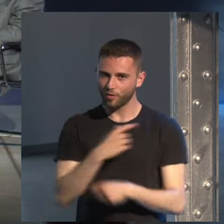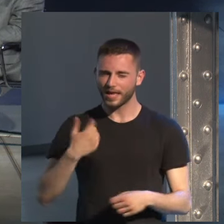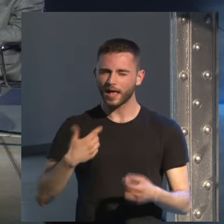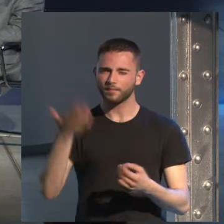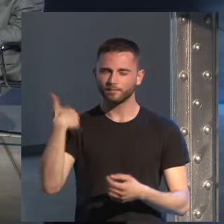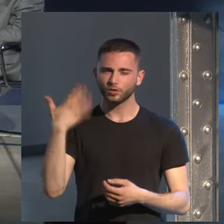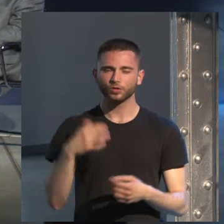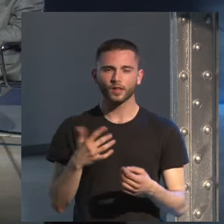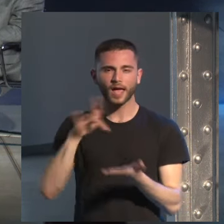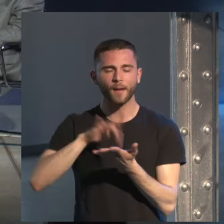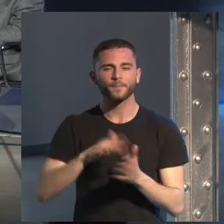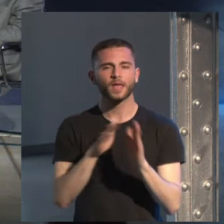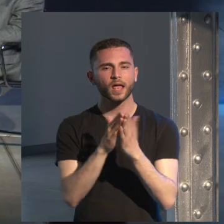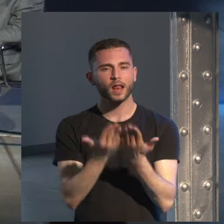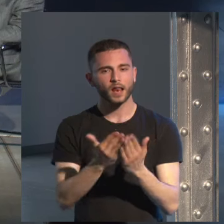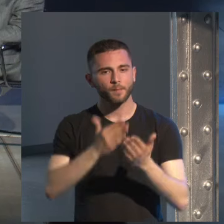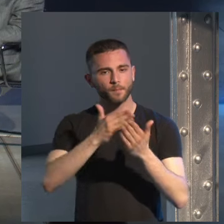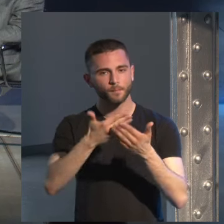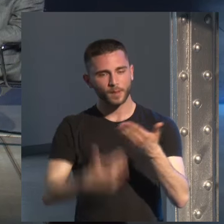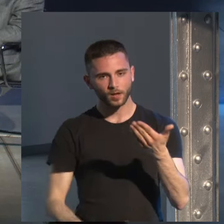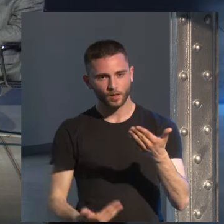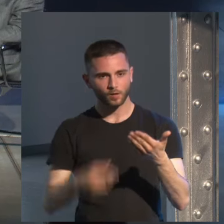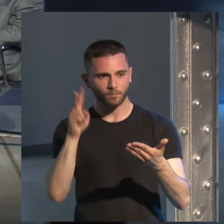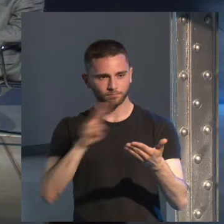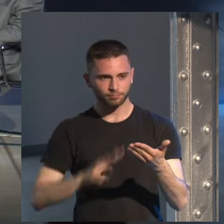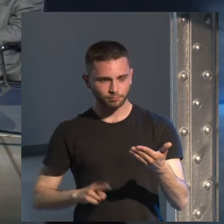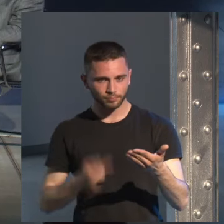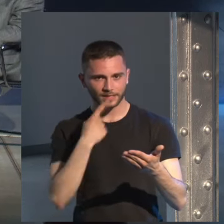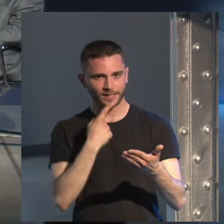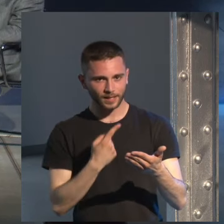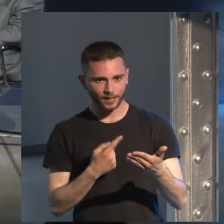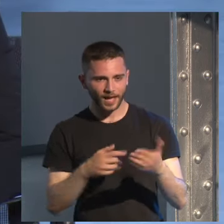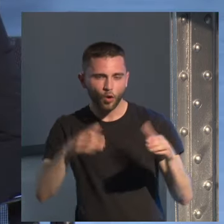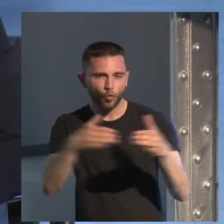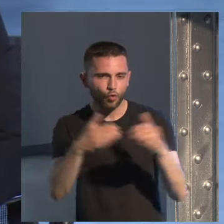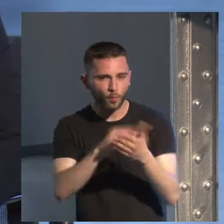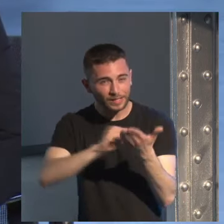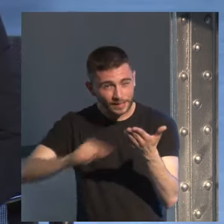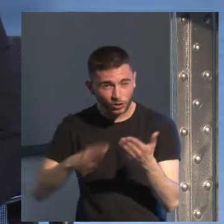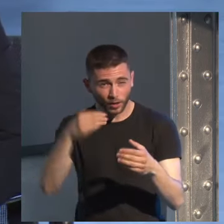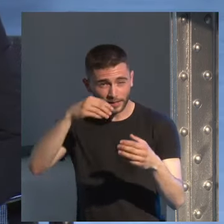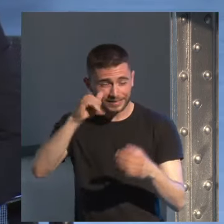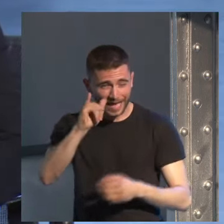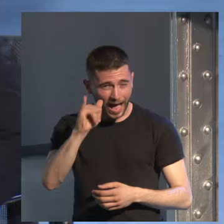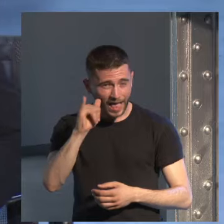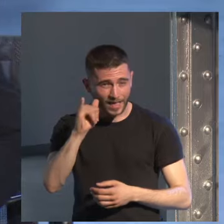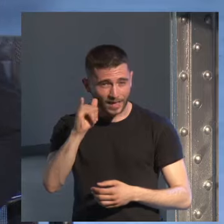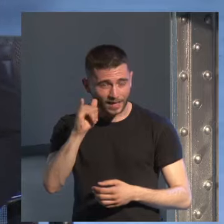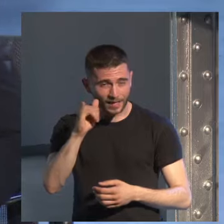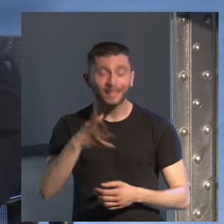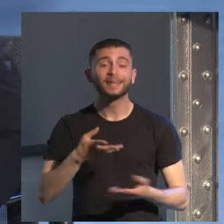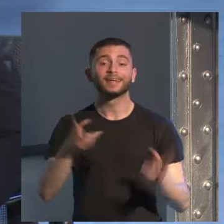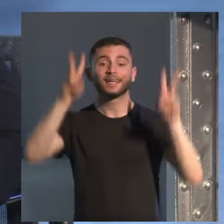periódico que ha empezado a hablarse de que hay un grupo de escritores que hablamos de la